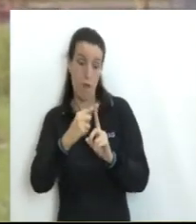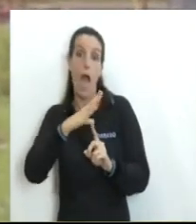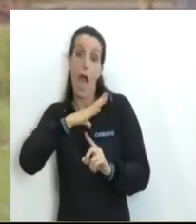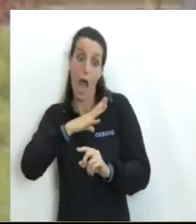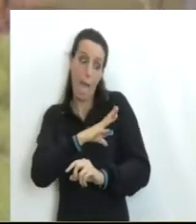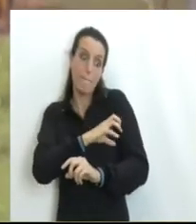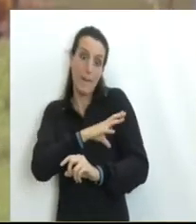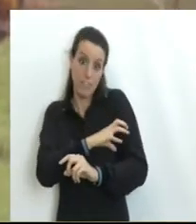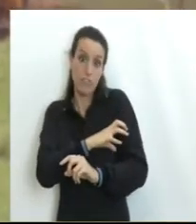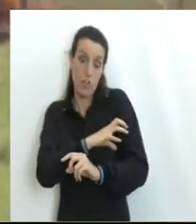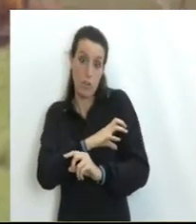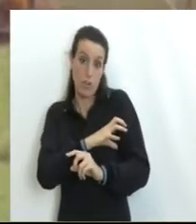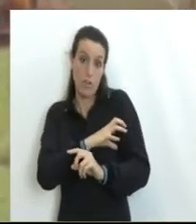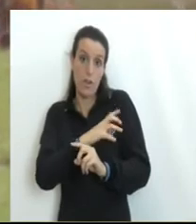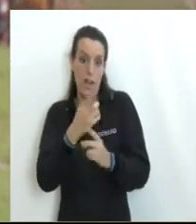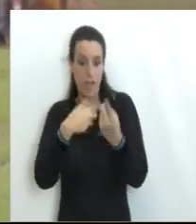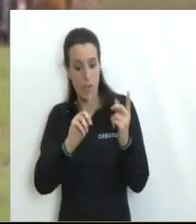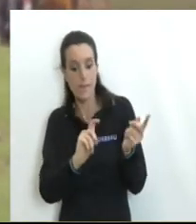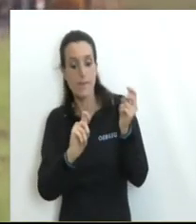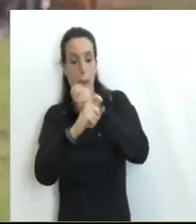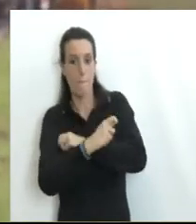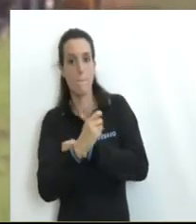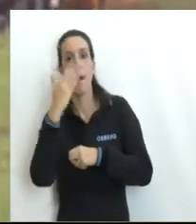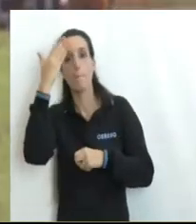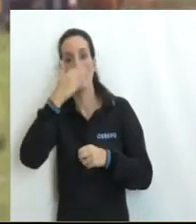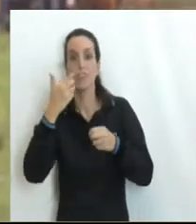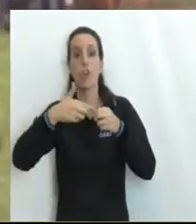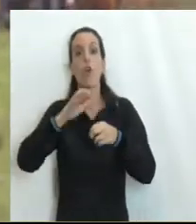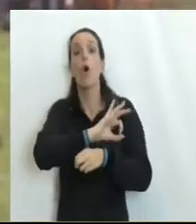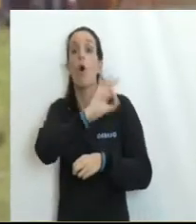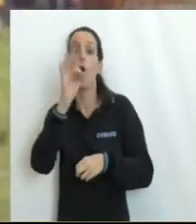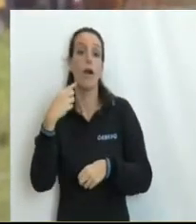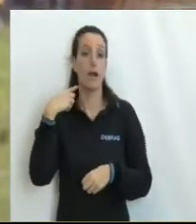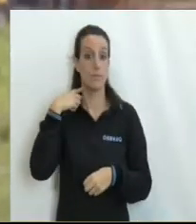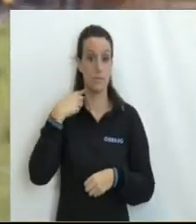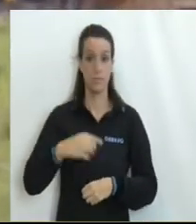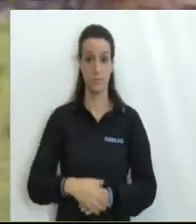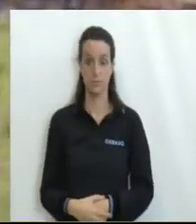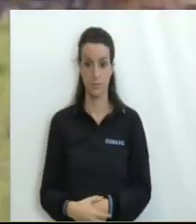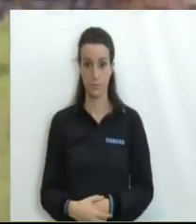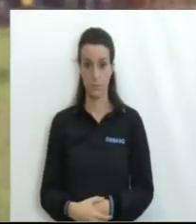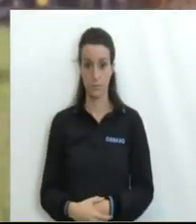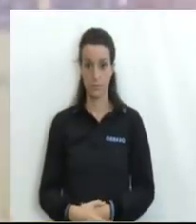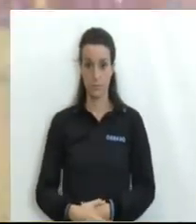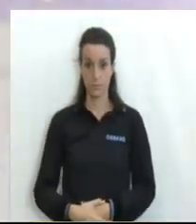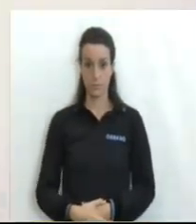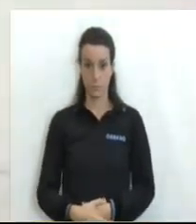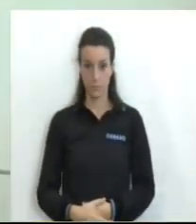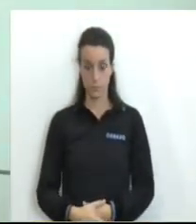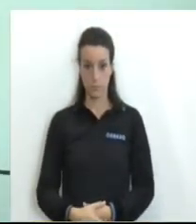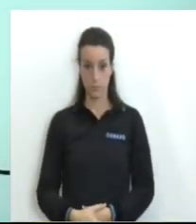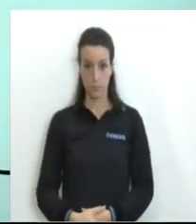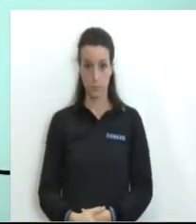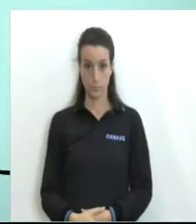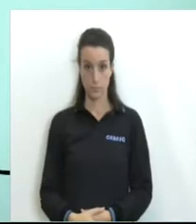temperatura y la presión es suficiente Si tiene suficiente horno, decimos En petróleo y o gas